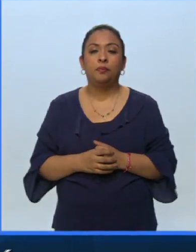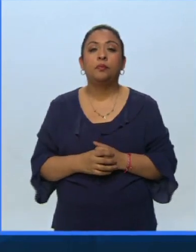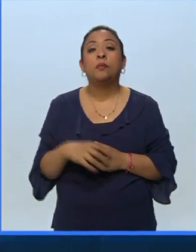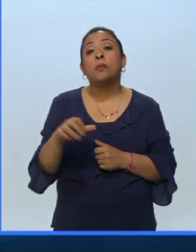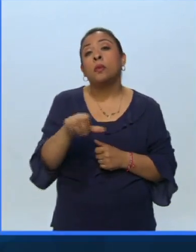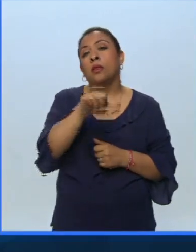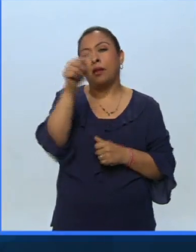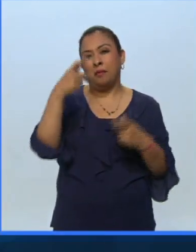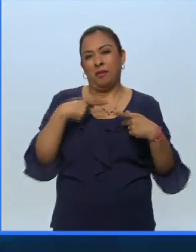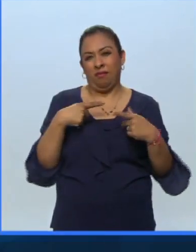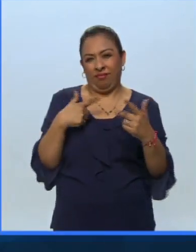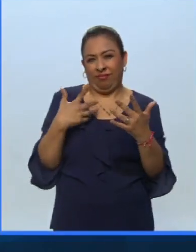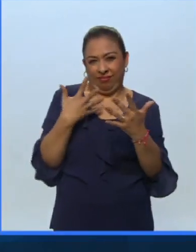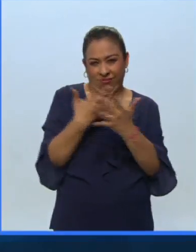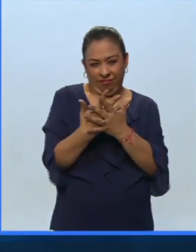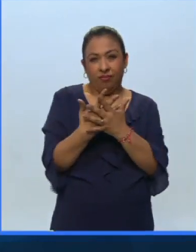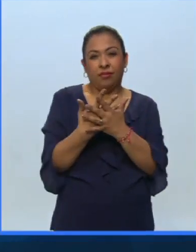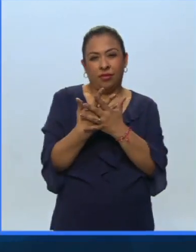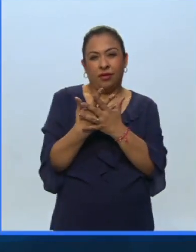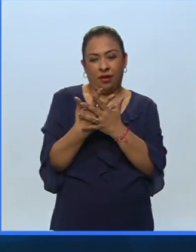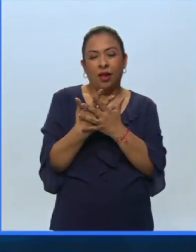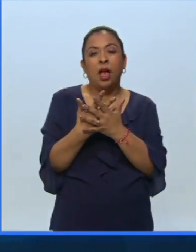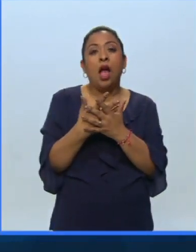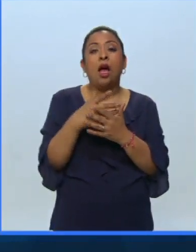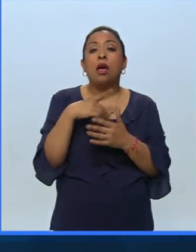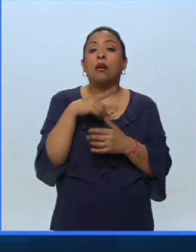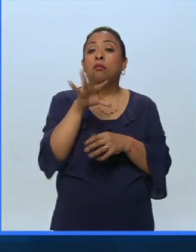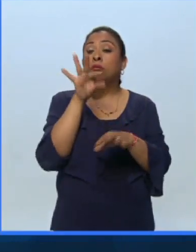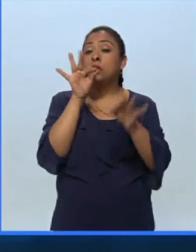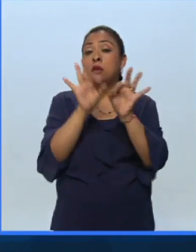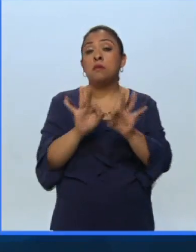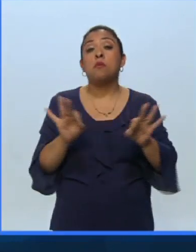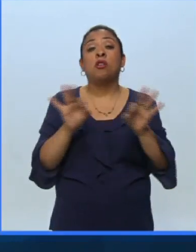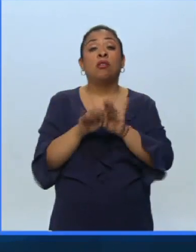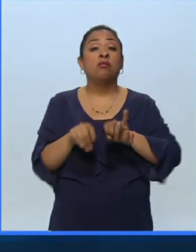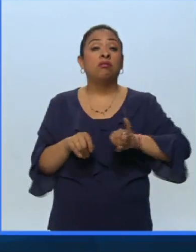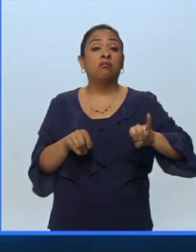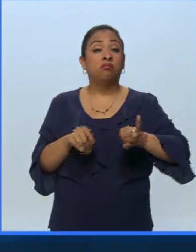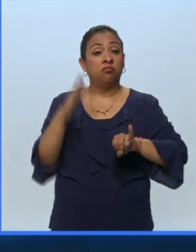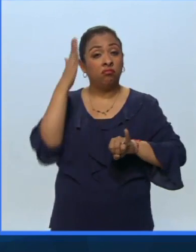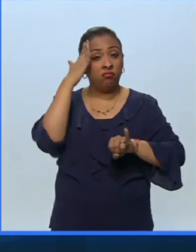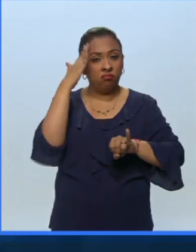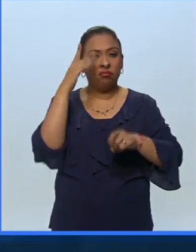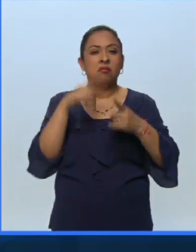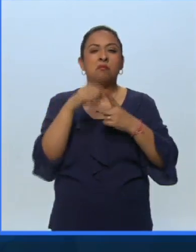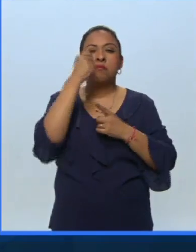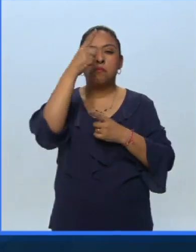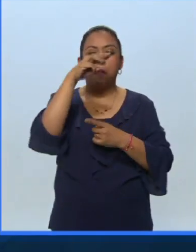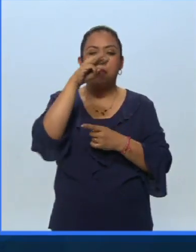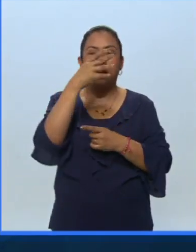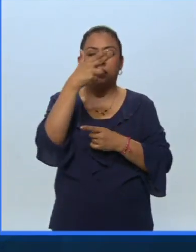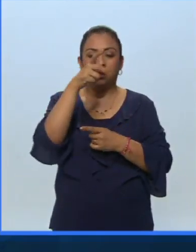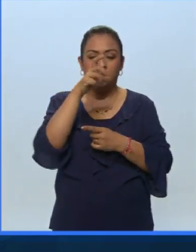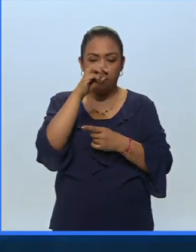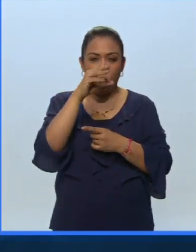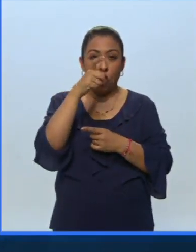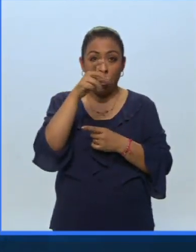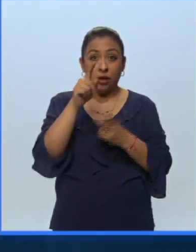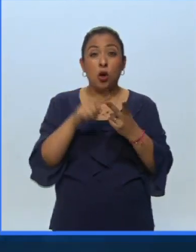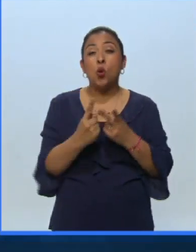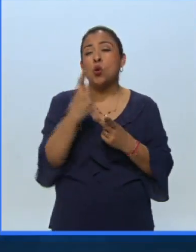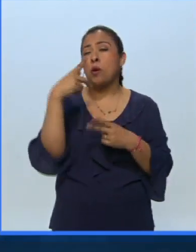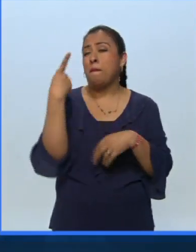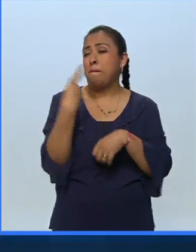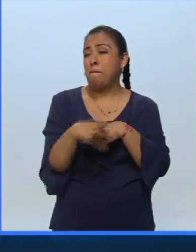Otros prisioneros célebres de Trubetskoy fueron destacadas figuras de la izquierda como el escritor Máximo Gorky pero uno de los